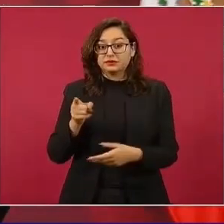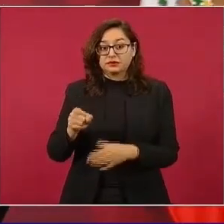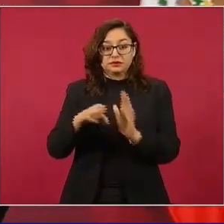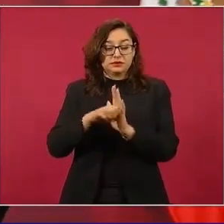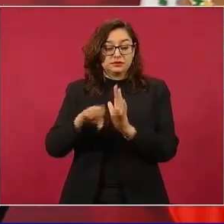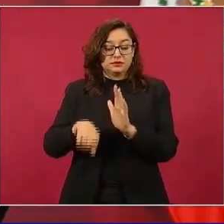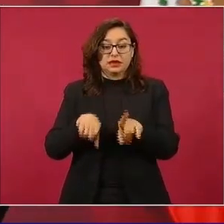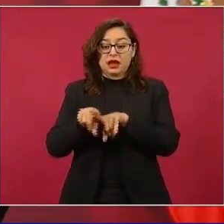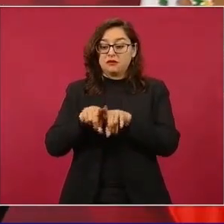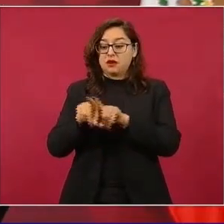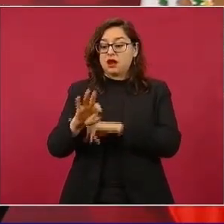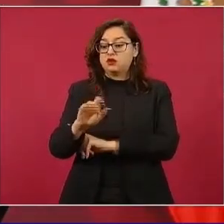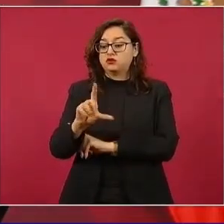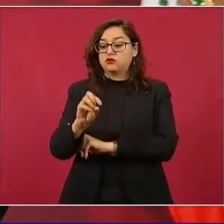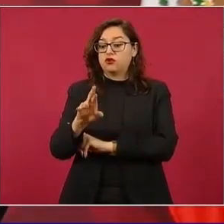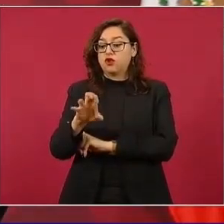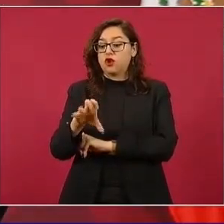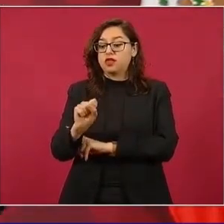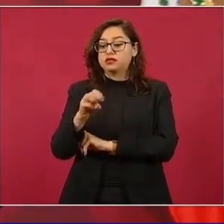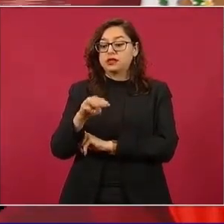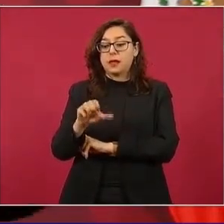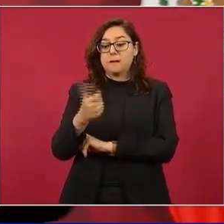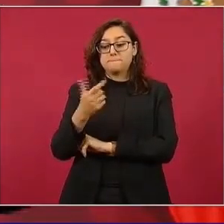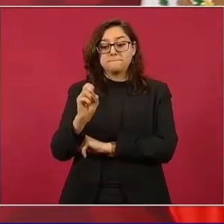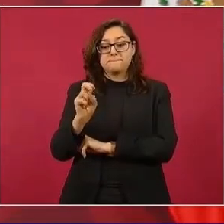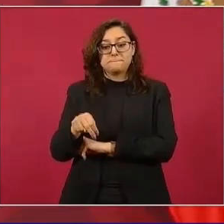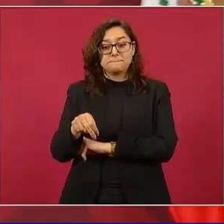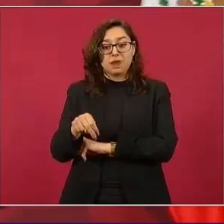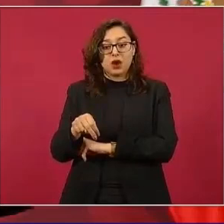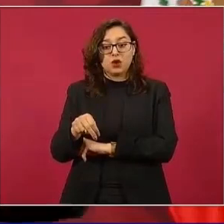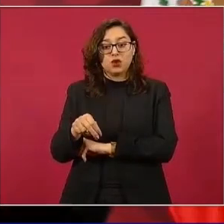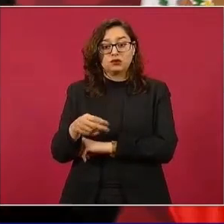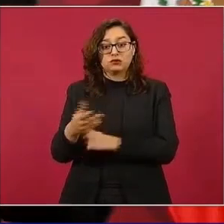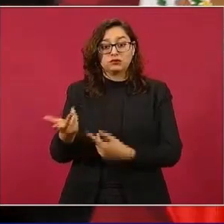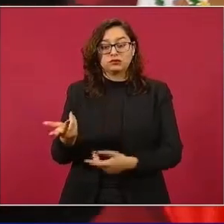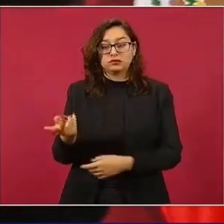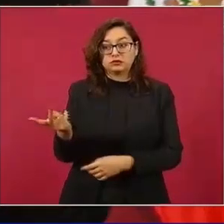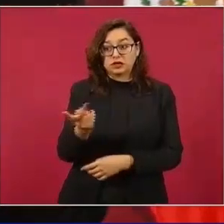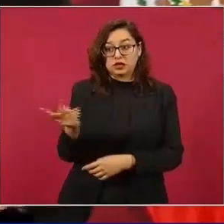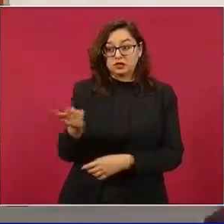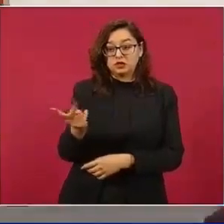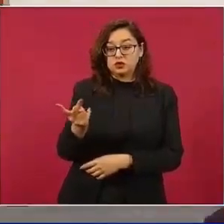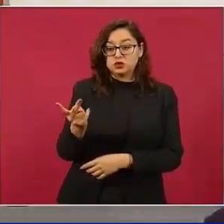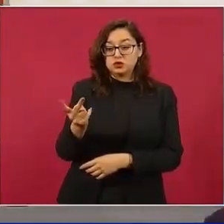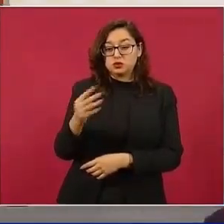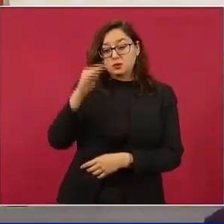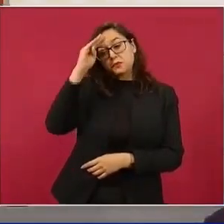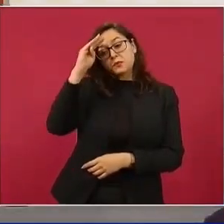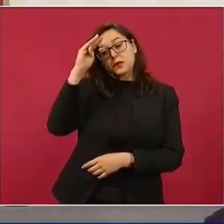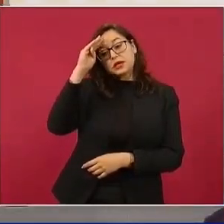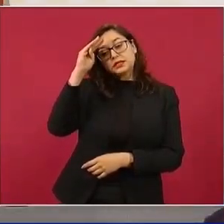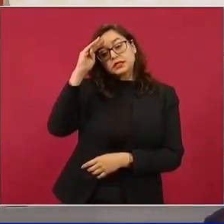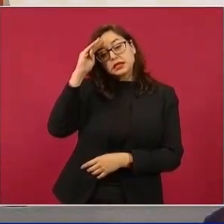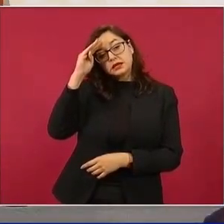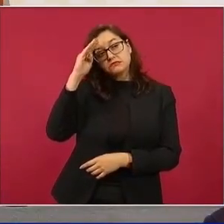estaban pensando en